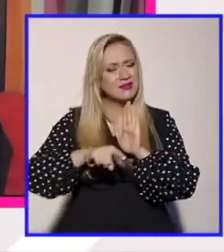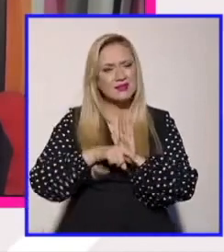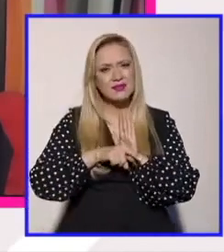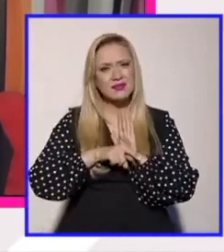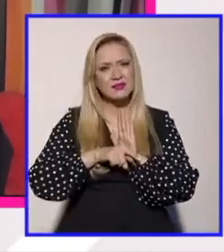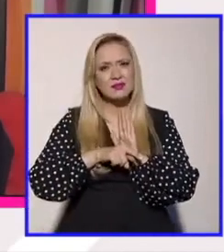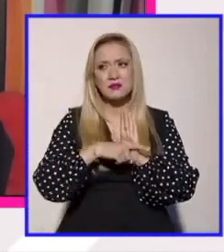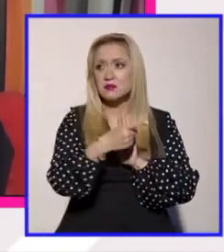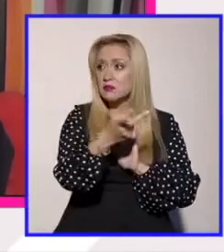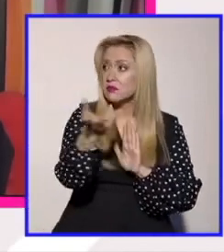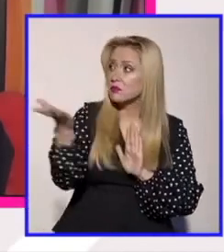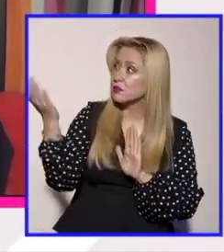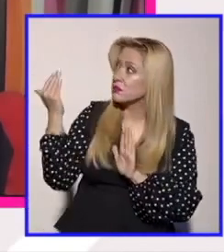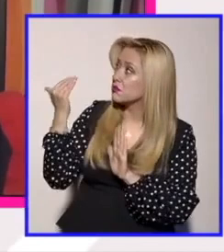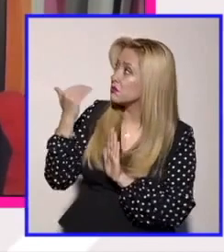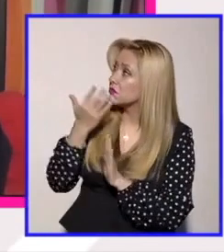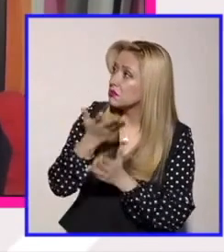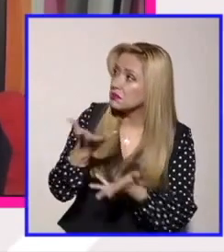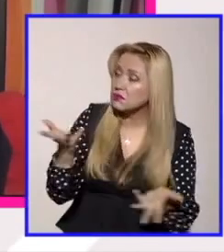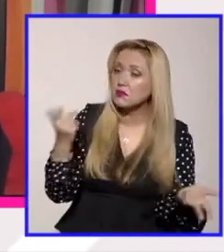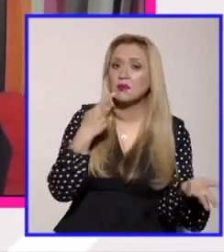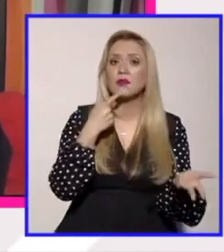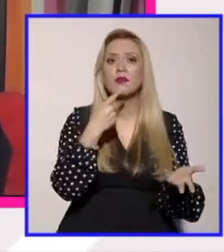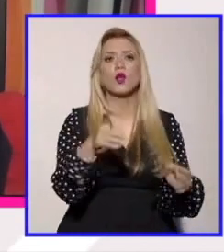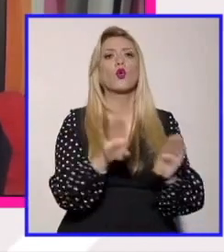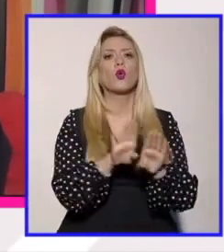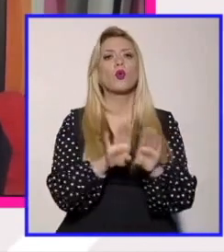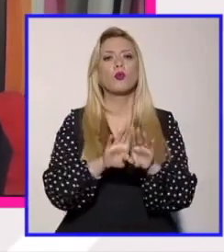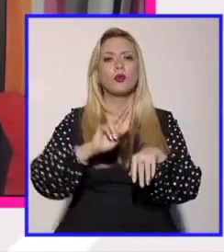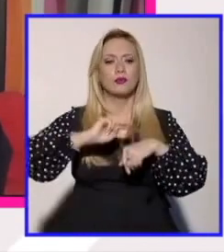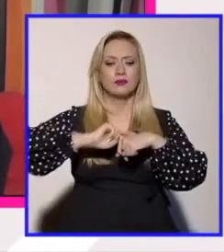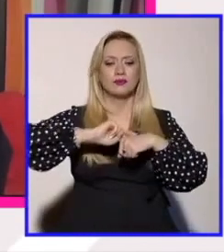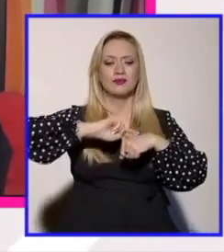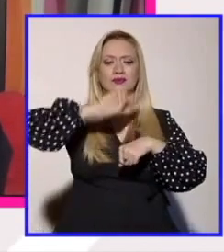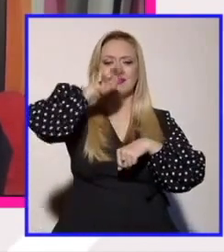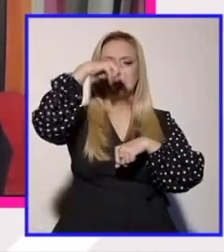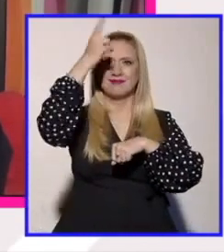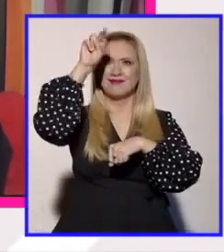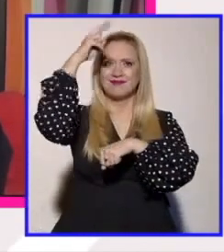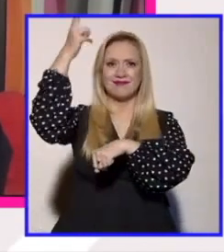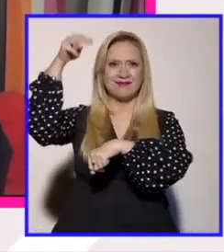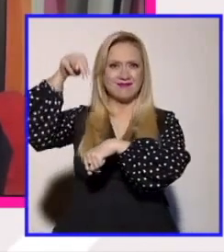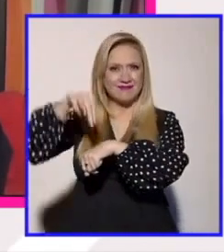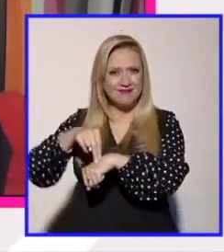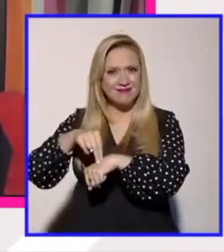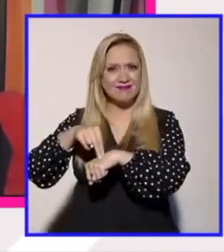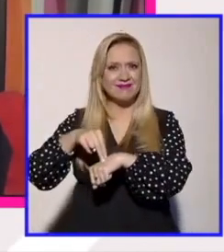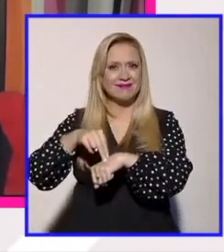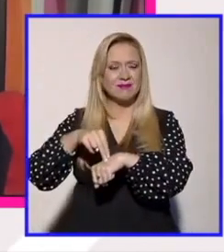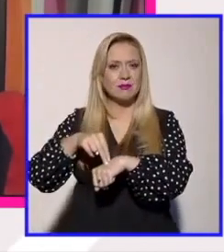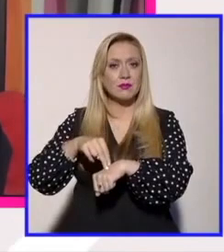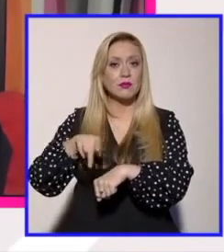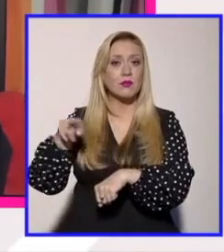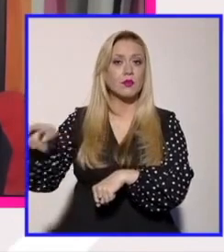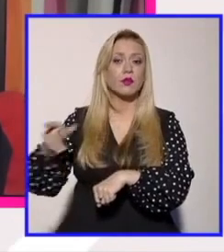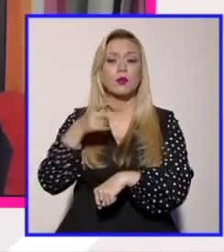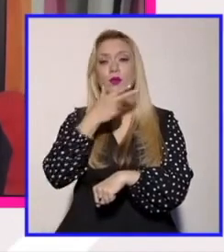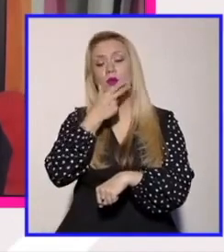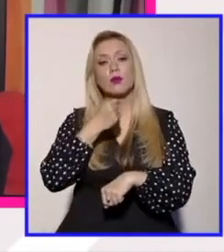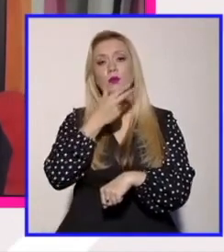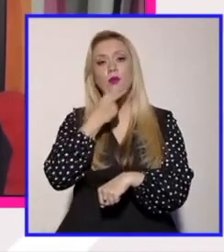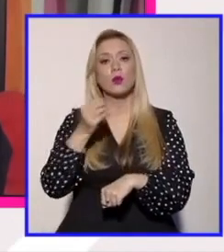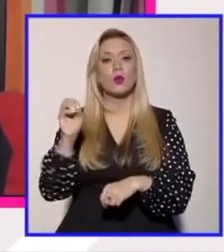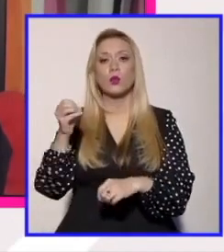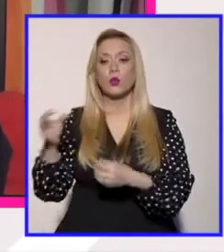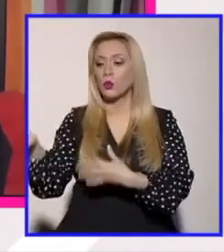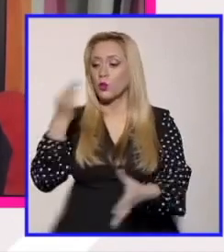que hay un borrado de hombres en la gimnasia si llega a participar un hombre trans que no estuvo bajo los efectos de